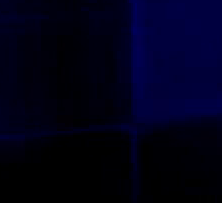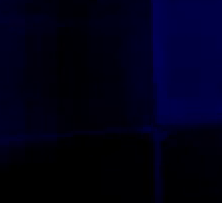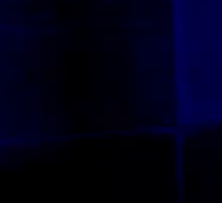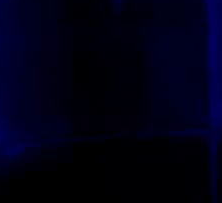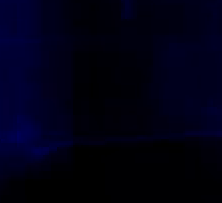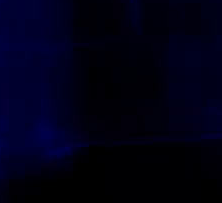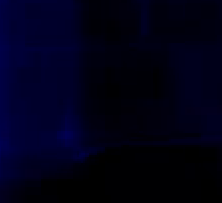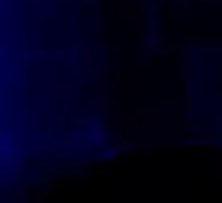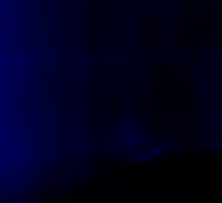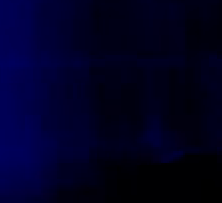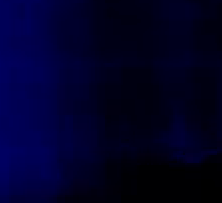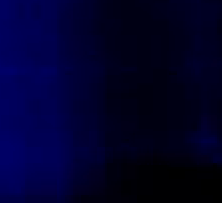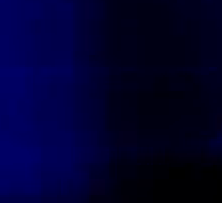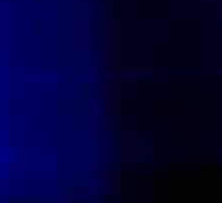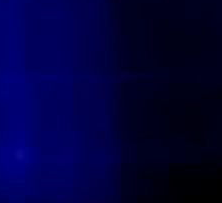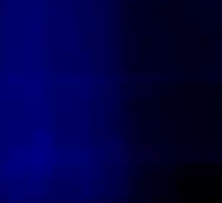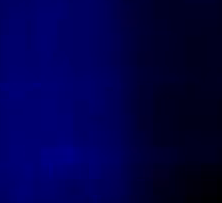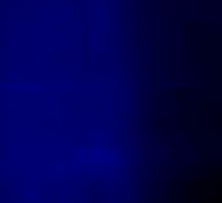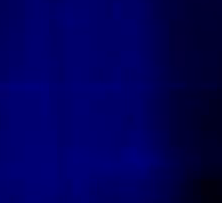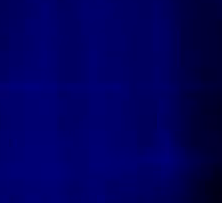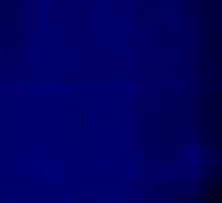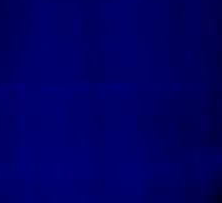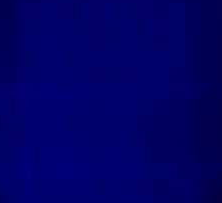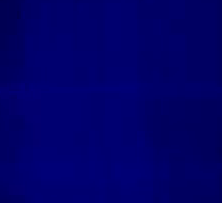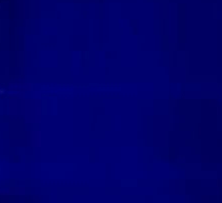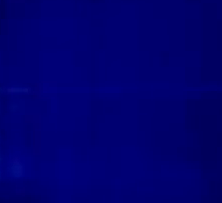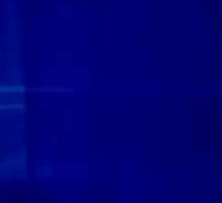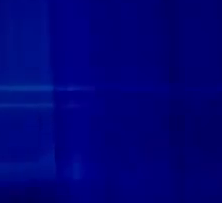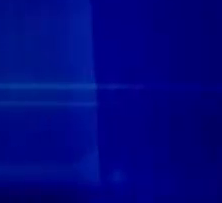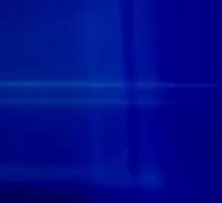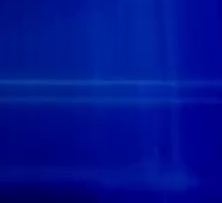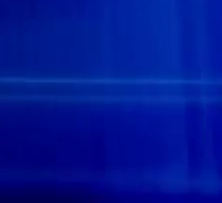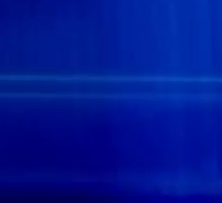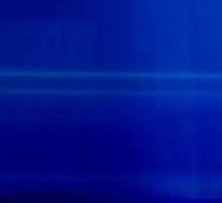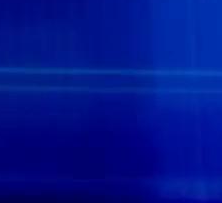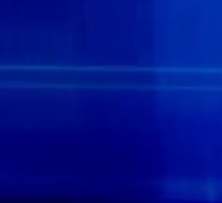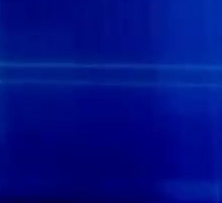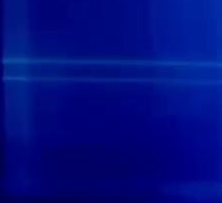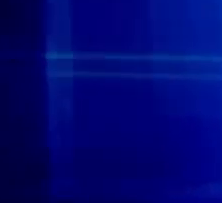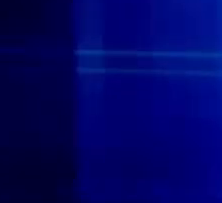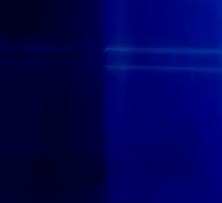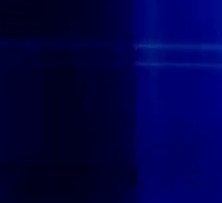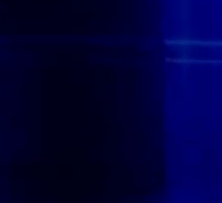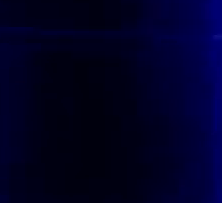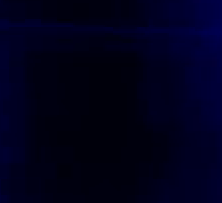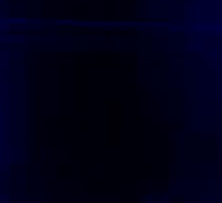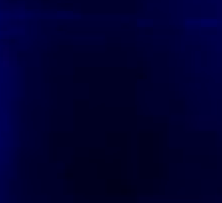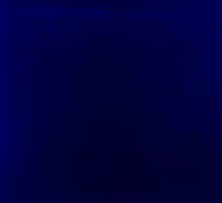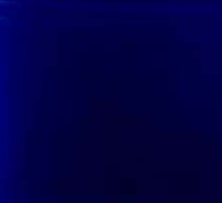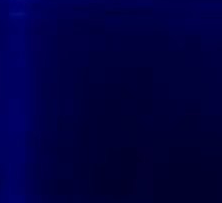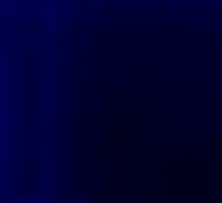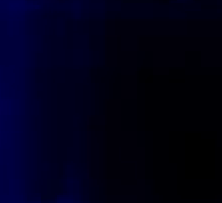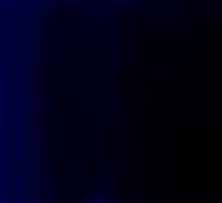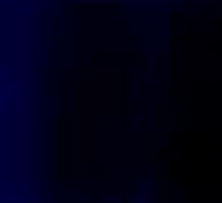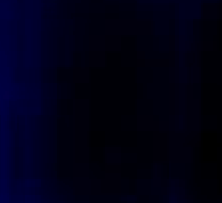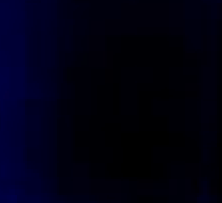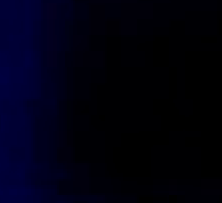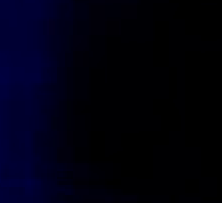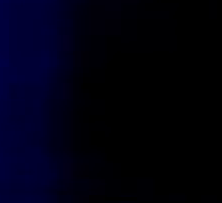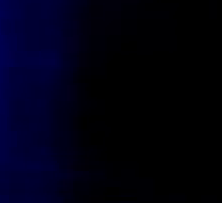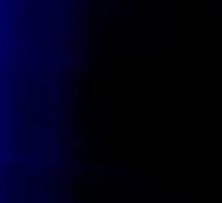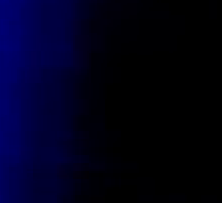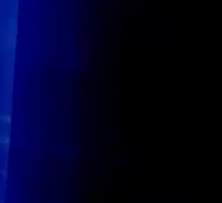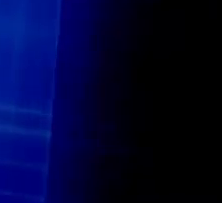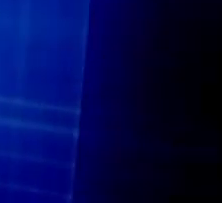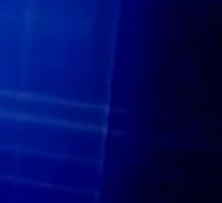De eso Tendríamos Mucho que hablar Creo que hablamos Hace como dos o tres Domingos Un poco de eso Cuando les mencioné Acerca de los reptilianos